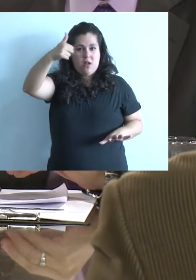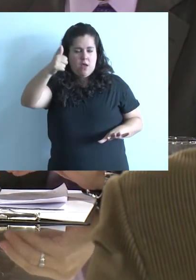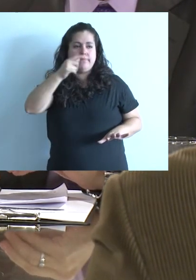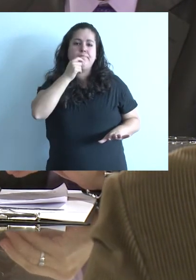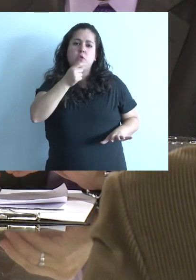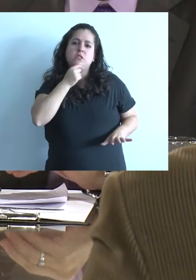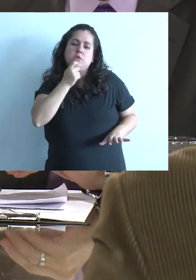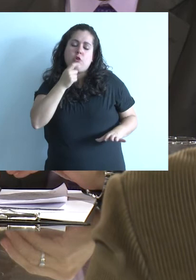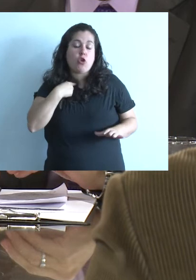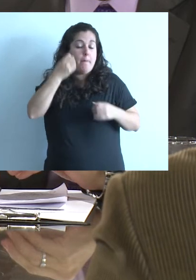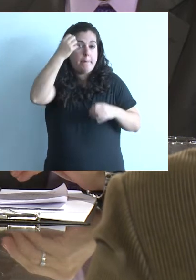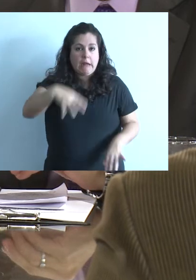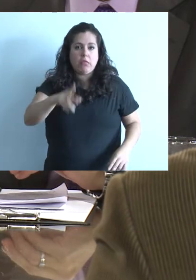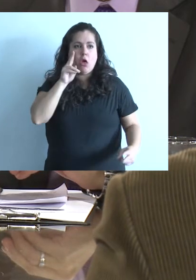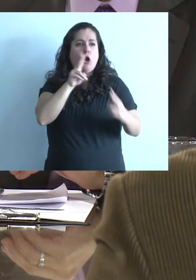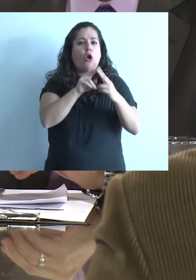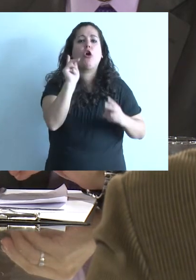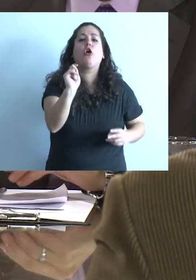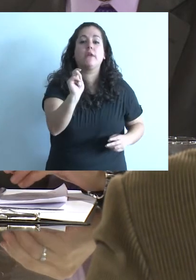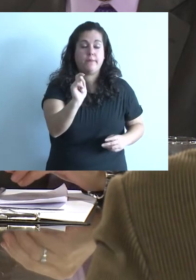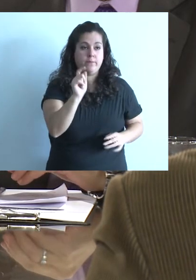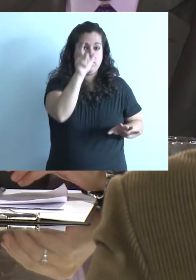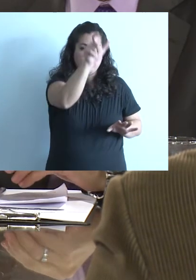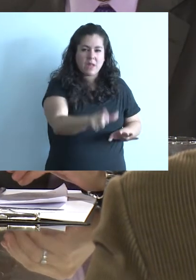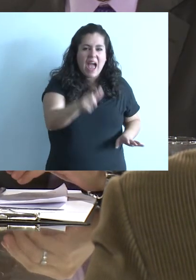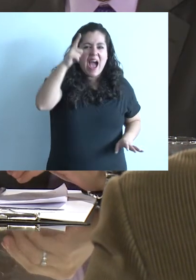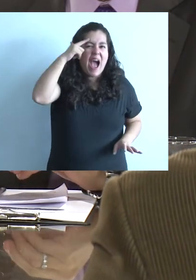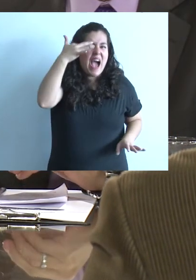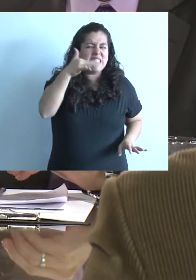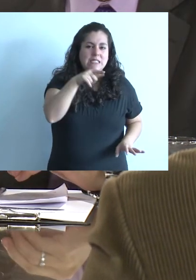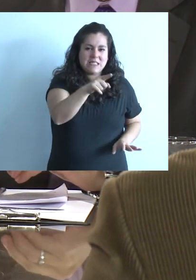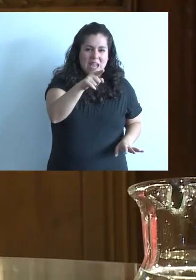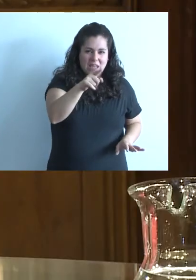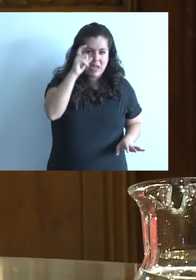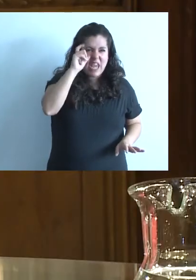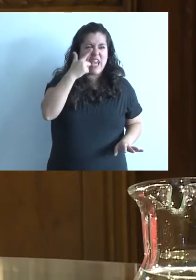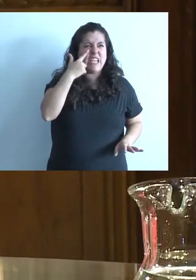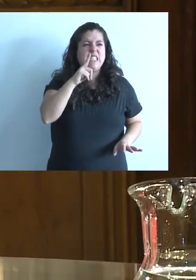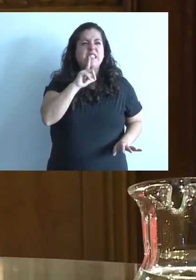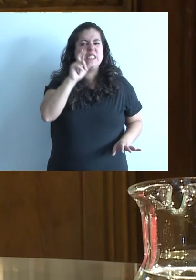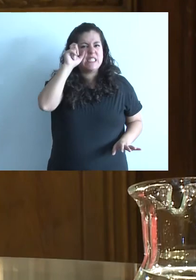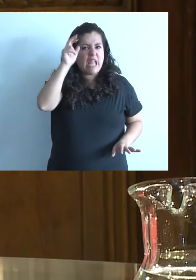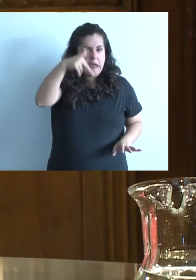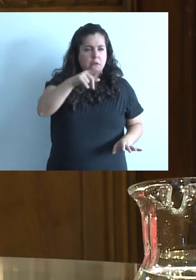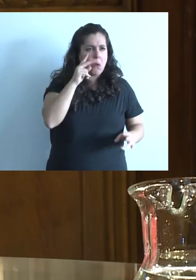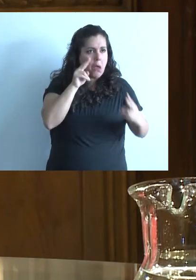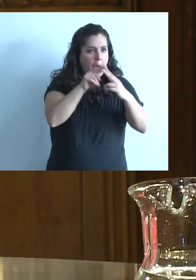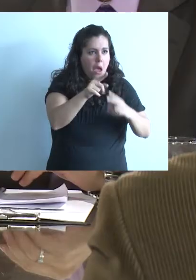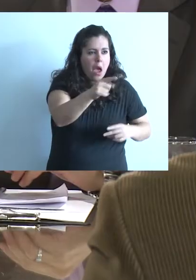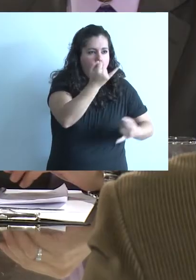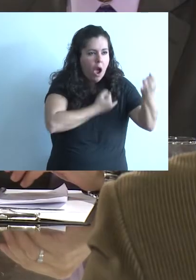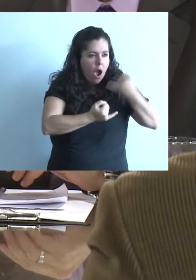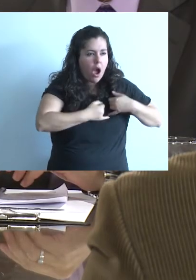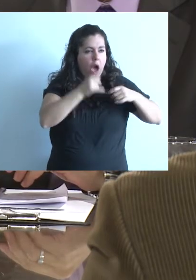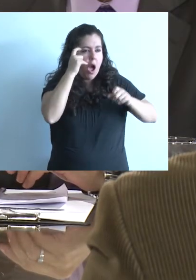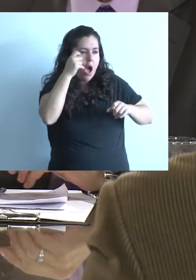¿con quién te querés encontrar? Con Albert Einstein, que te va a explicar cómo la energía es igual a la masa por la velocidad de la luz al cuadrado,